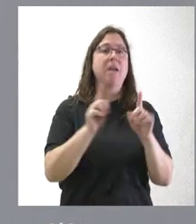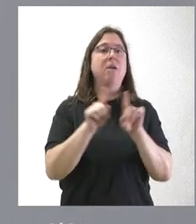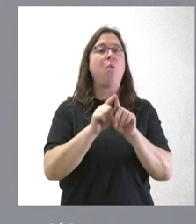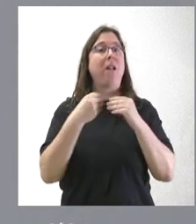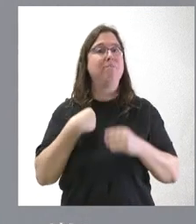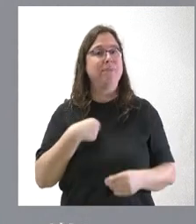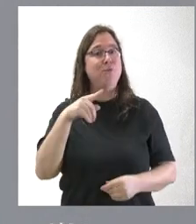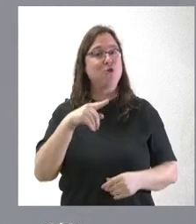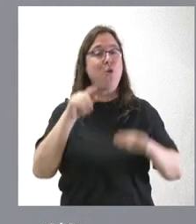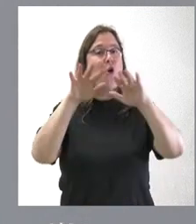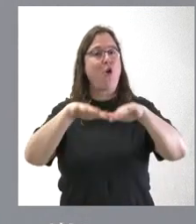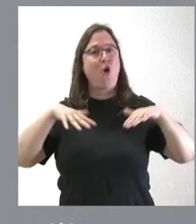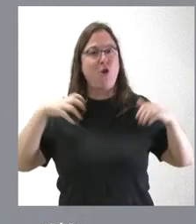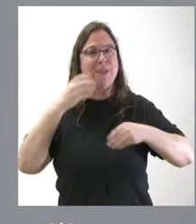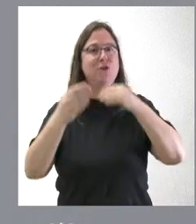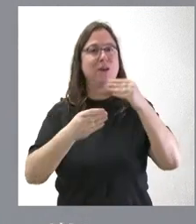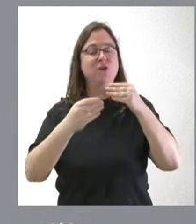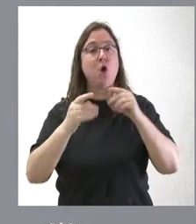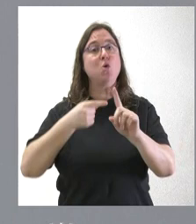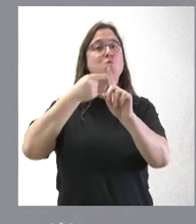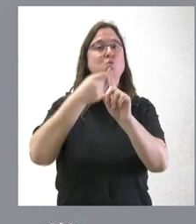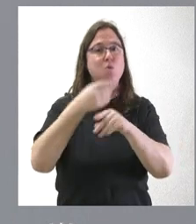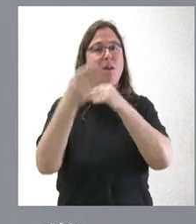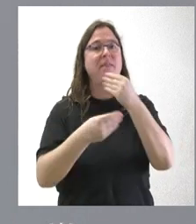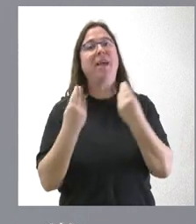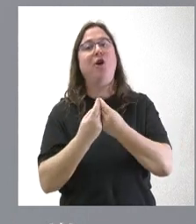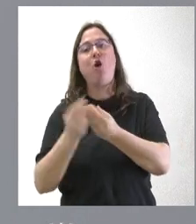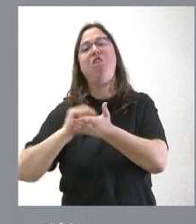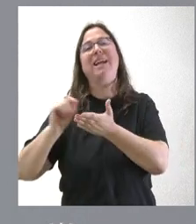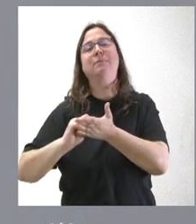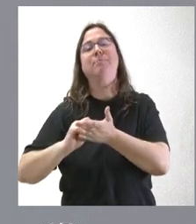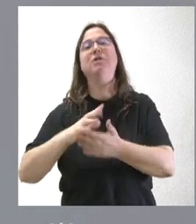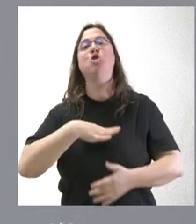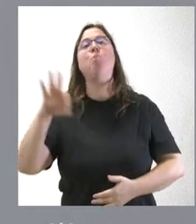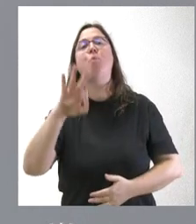que en el Congreso de los Diputados sumar a hecho con los despachos de Podemos.